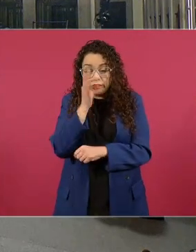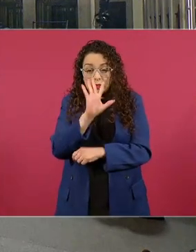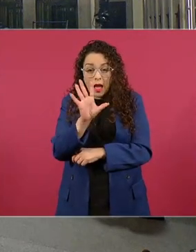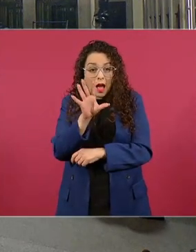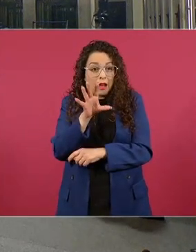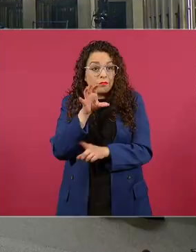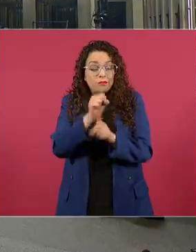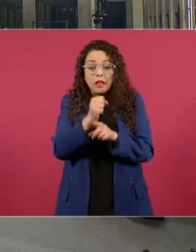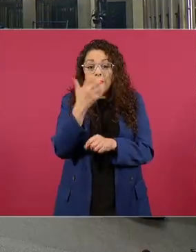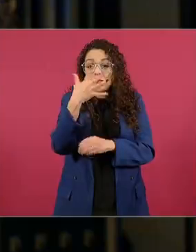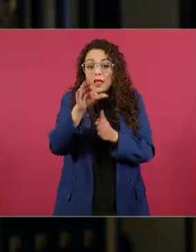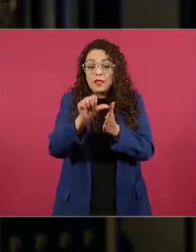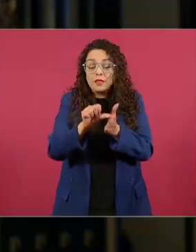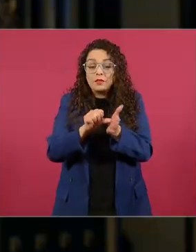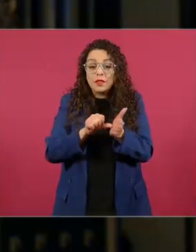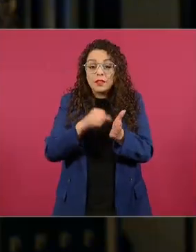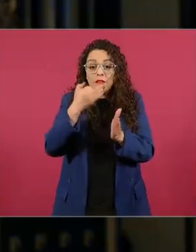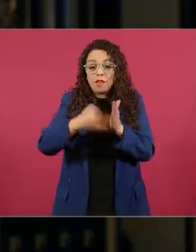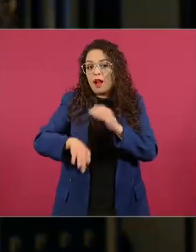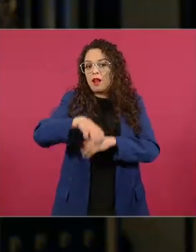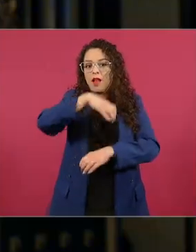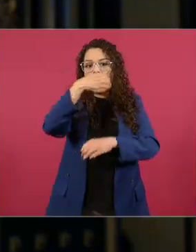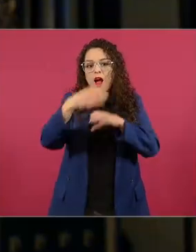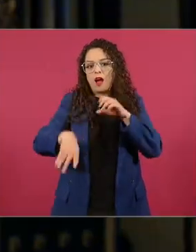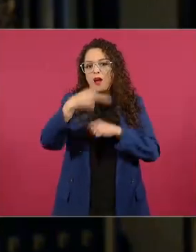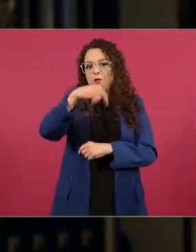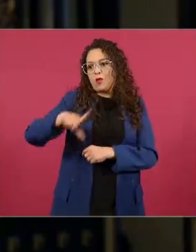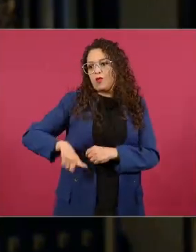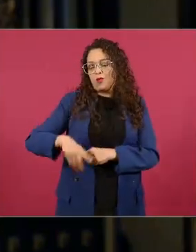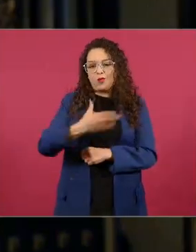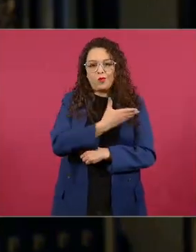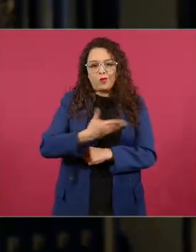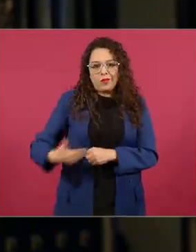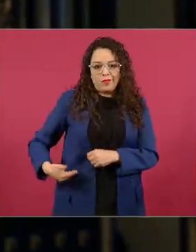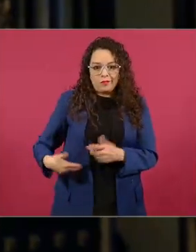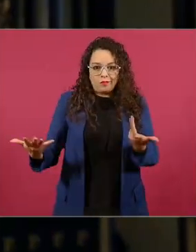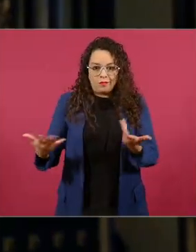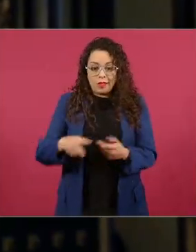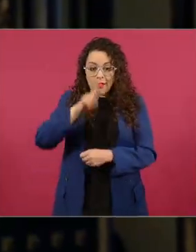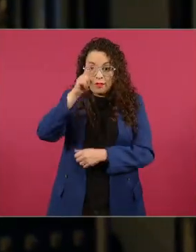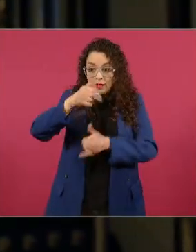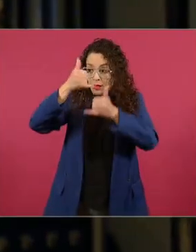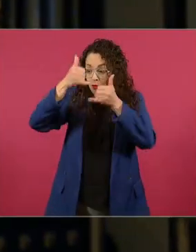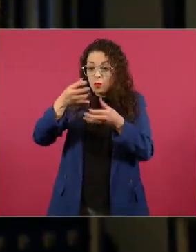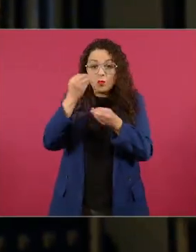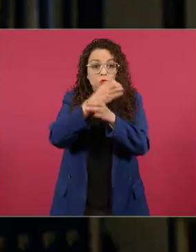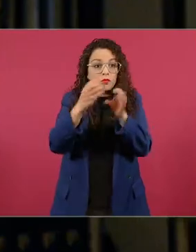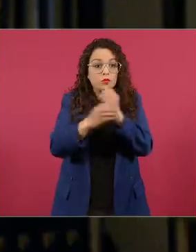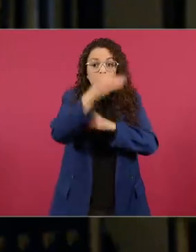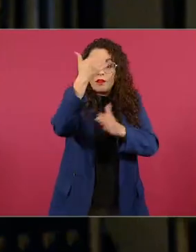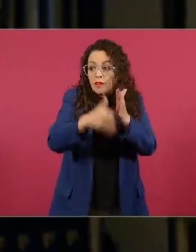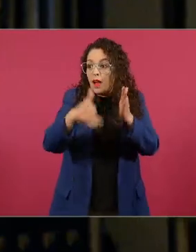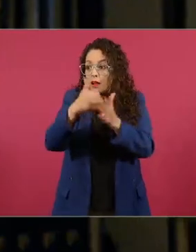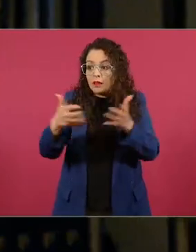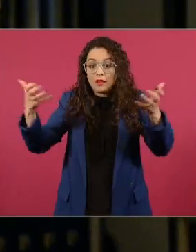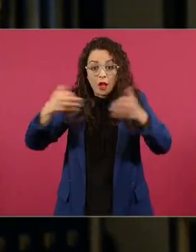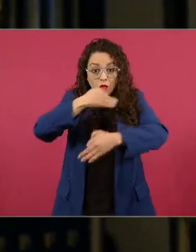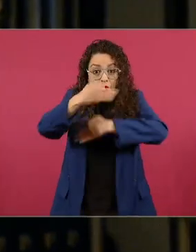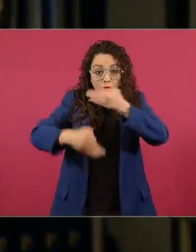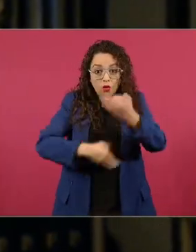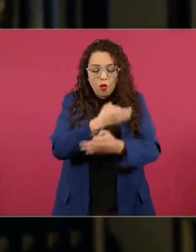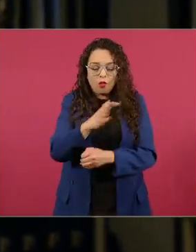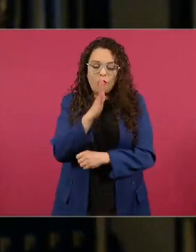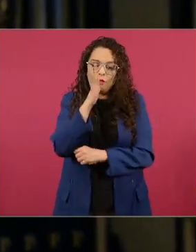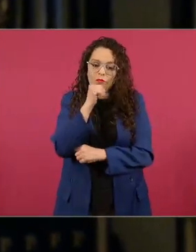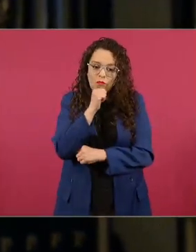tan corto pero bueno es importante como usted lo planteó dejar el problema manifiesto que se pueda analizar correctamente y buscar